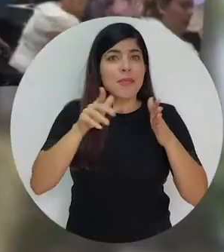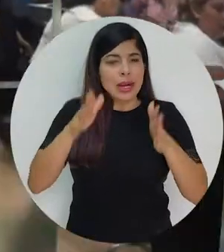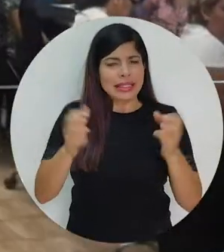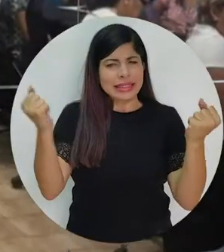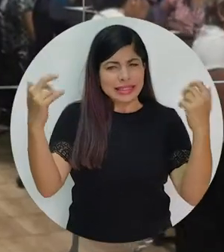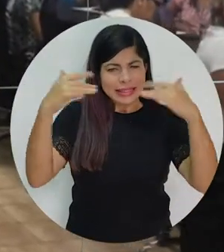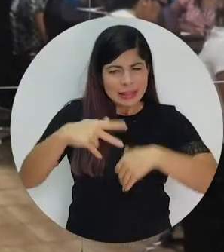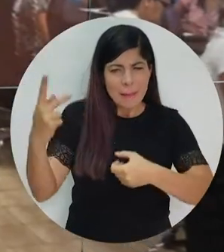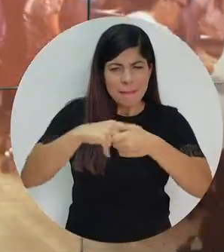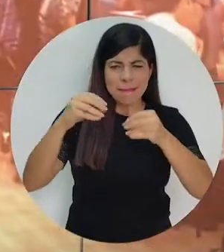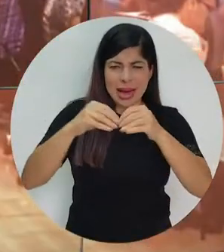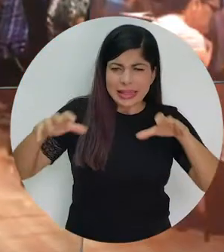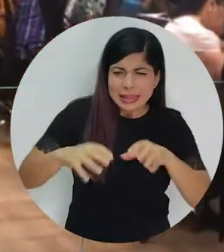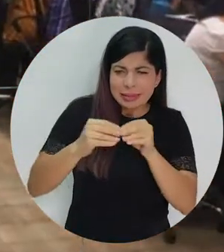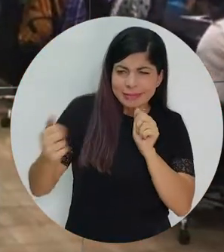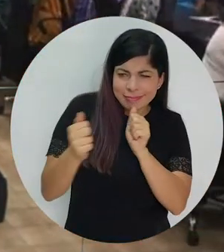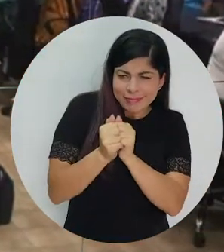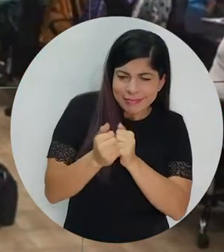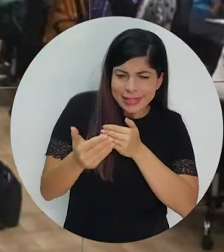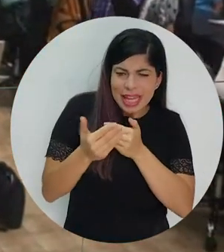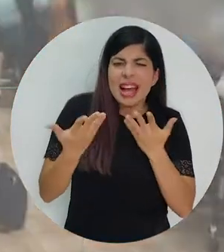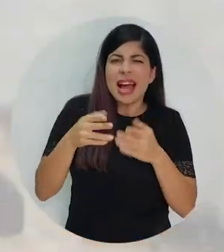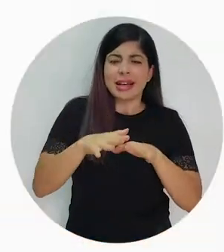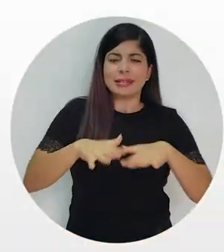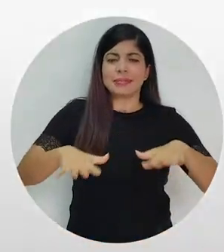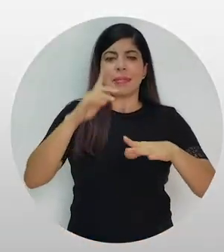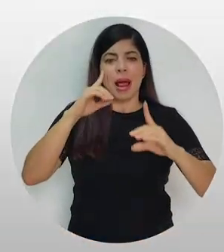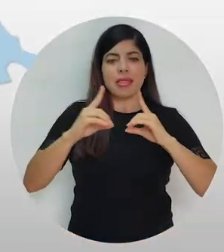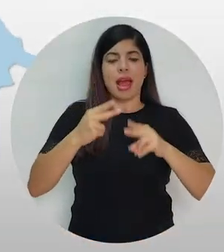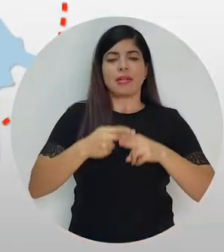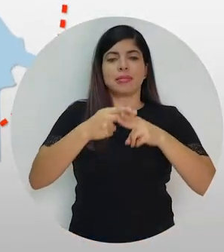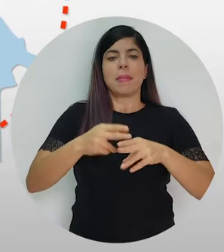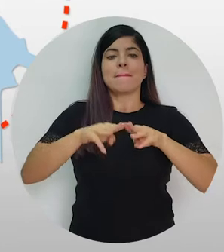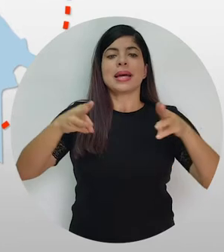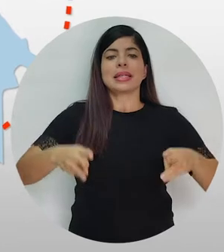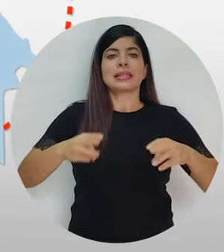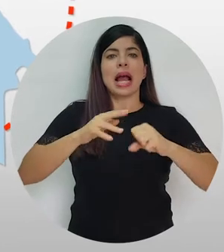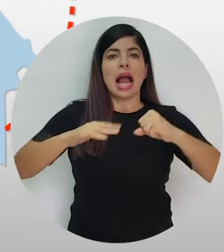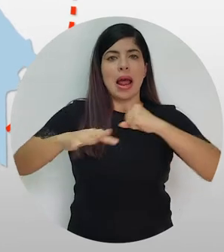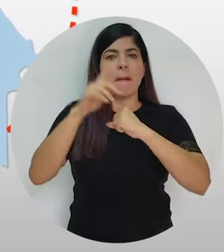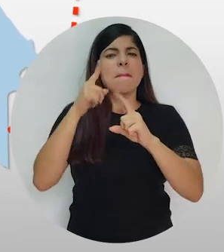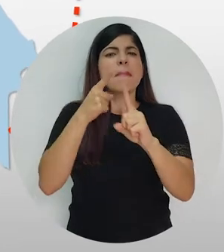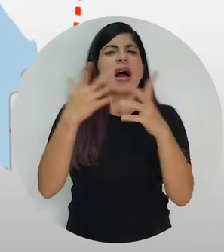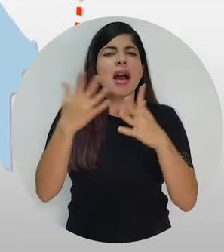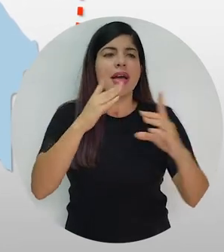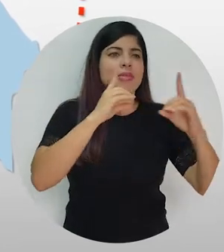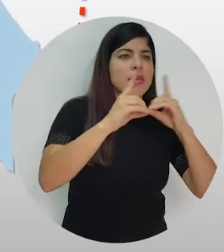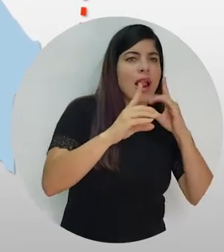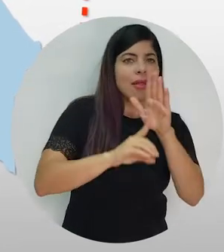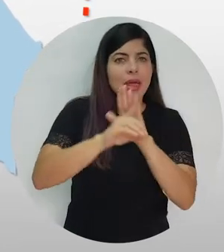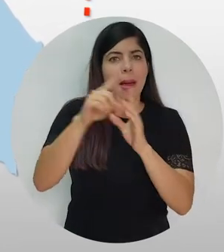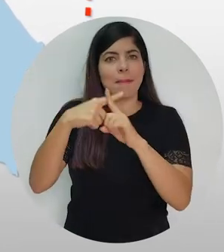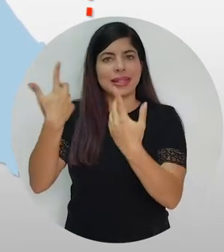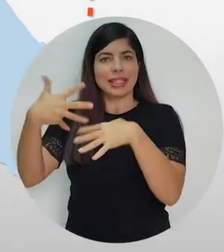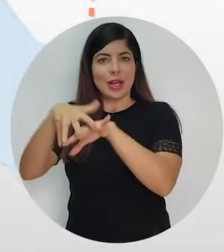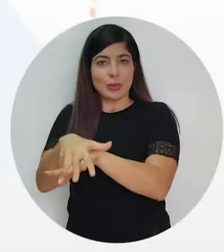limonenses a participar de forma activa y cercana en el espacio de diálogo que llamamos Mesa Caribe, por el diálogo, el desarrollo y la